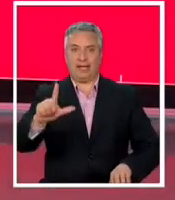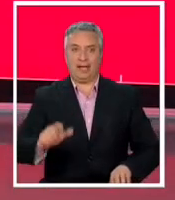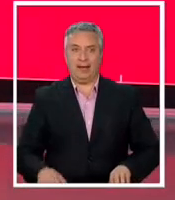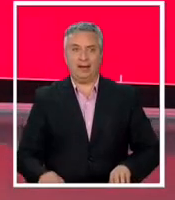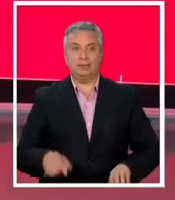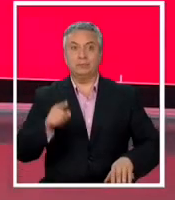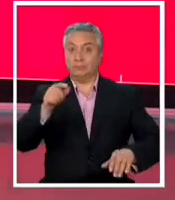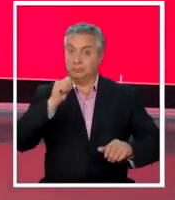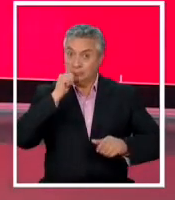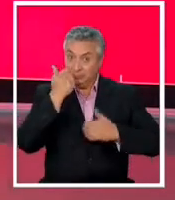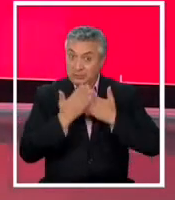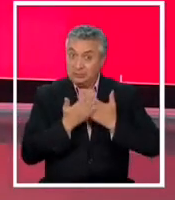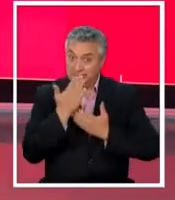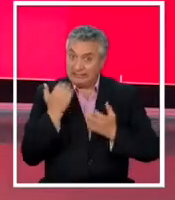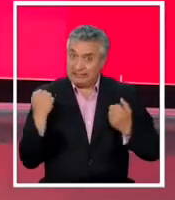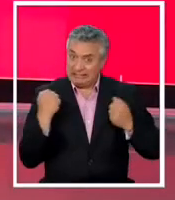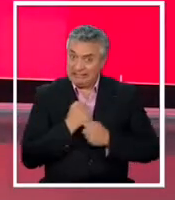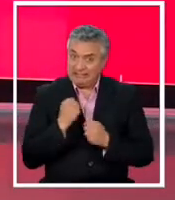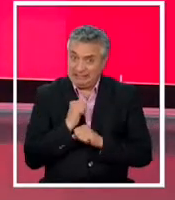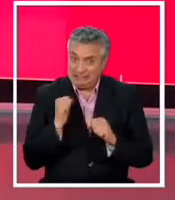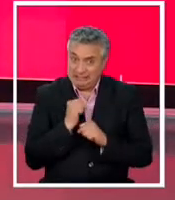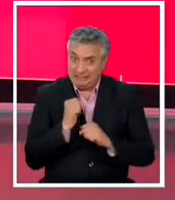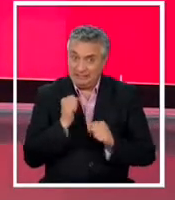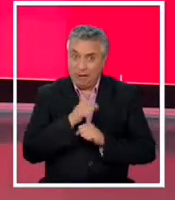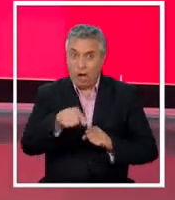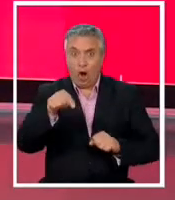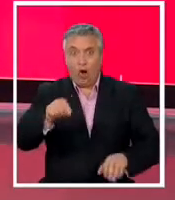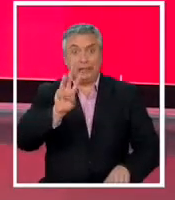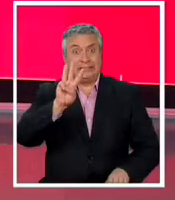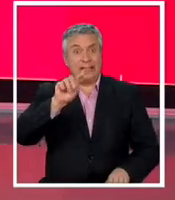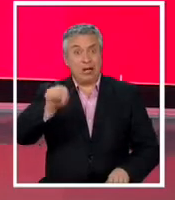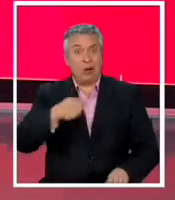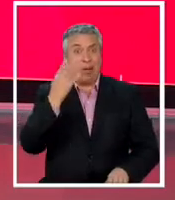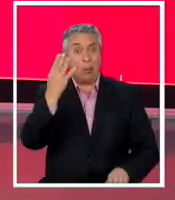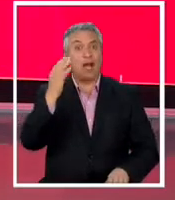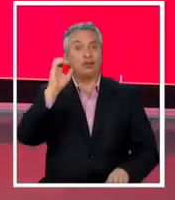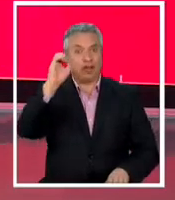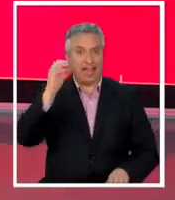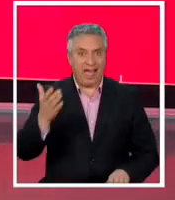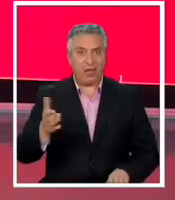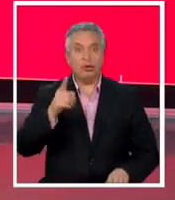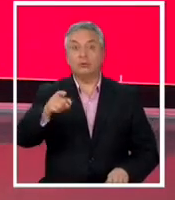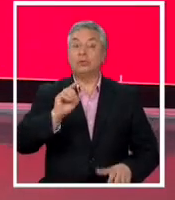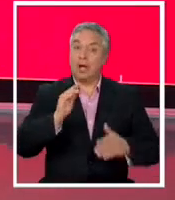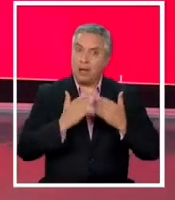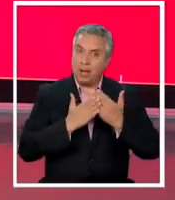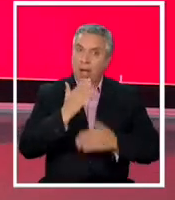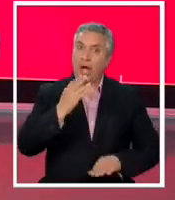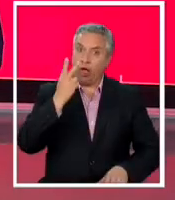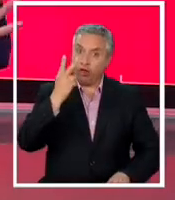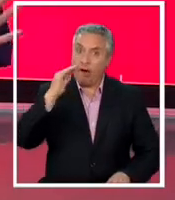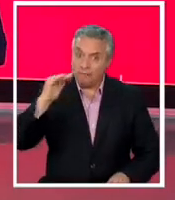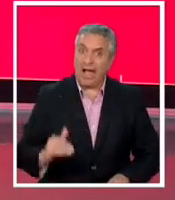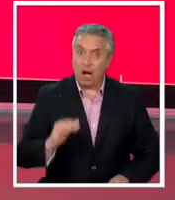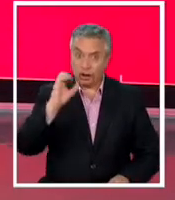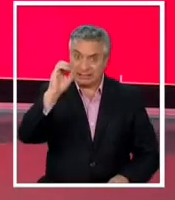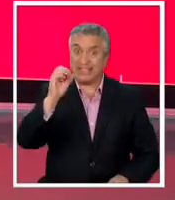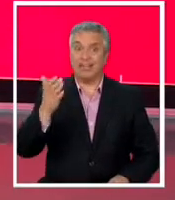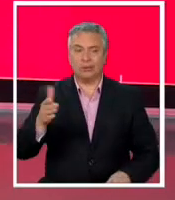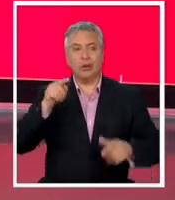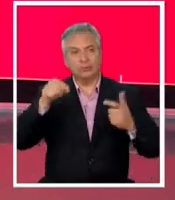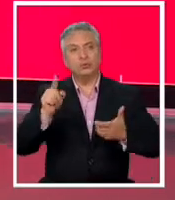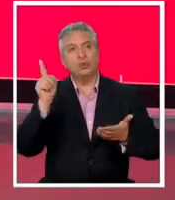abrigarse mañana temprano de verdad me dio frío solo pensar los 3,4 grados pero mañana dos bajo cero en la mañana por último